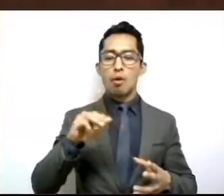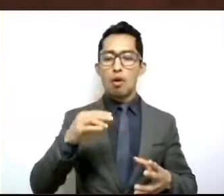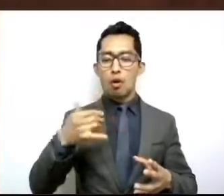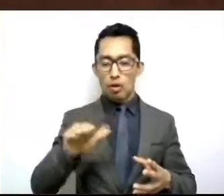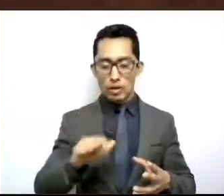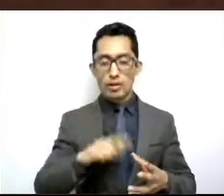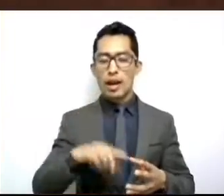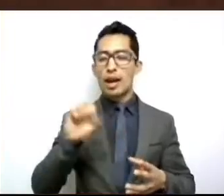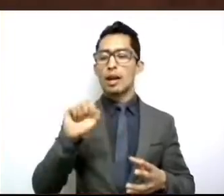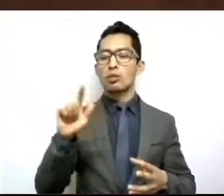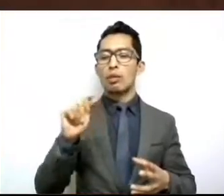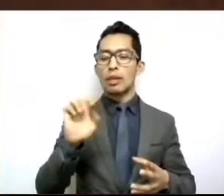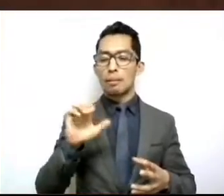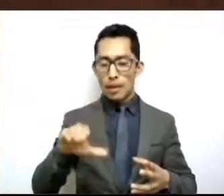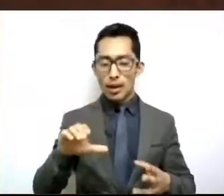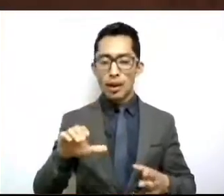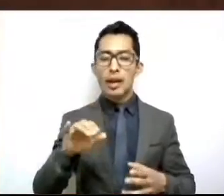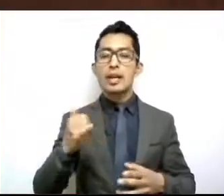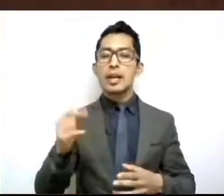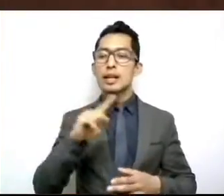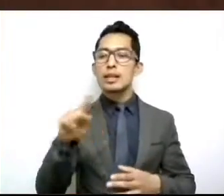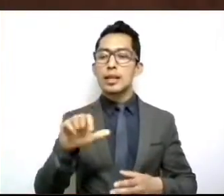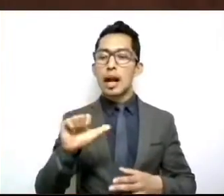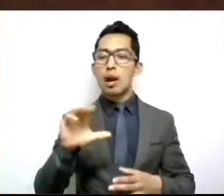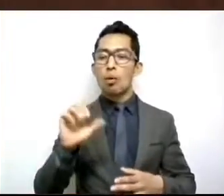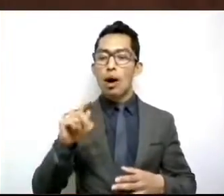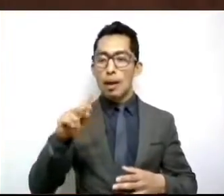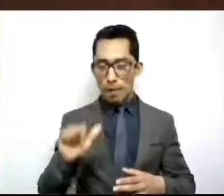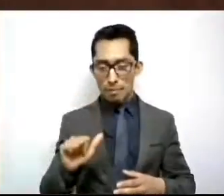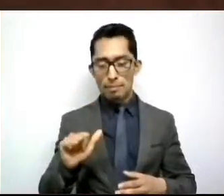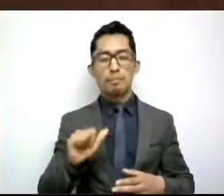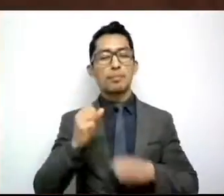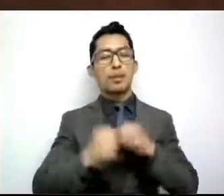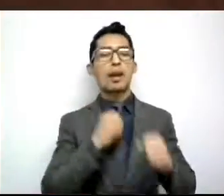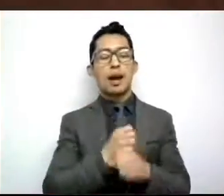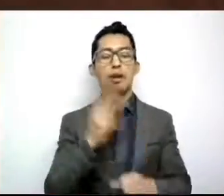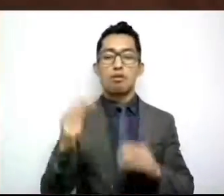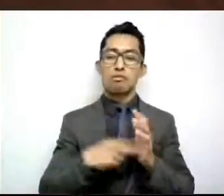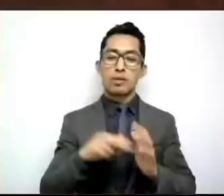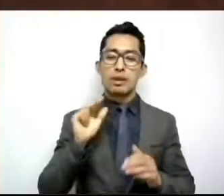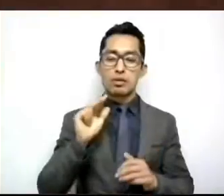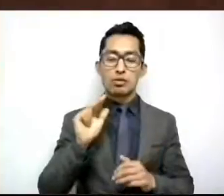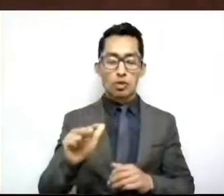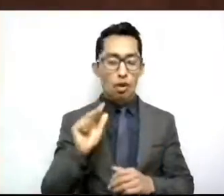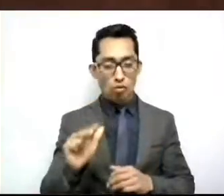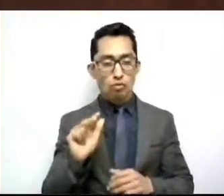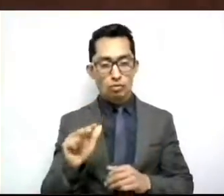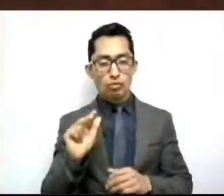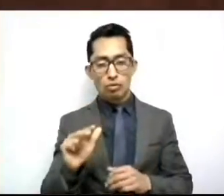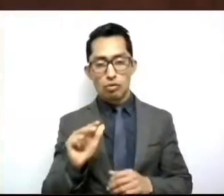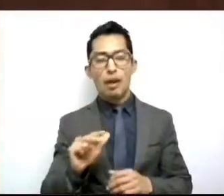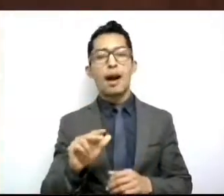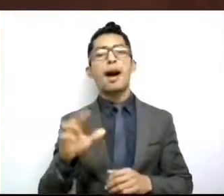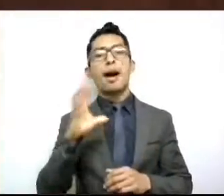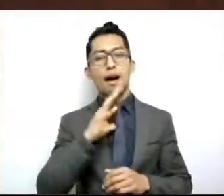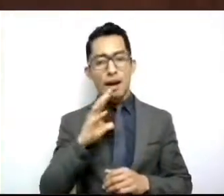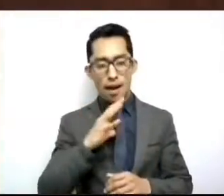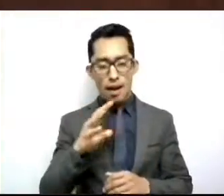Zultepec y Zacualpan. Y en el año 2018 se obtuvo el